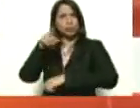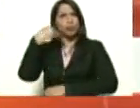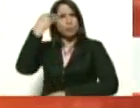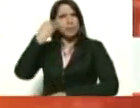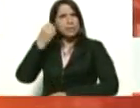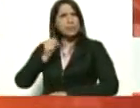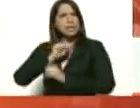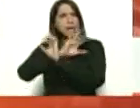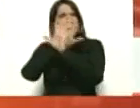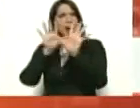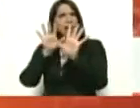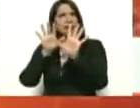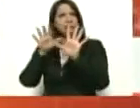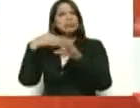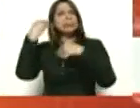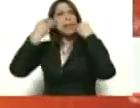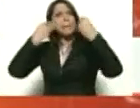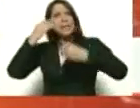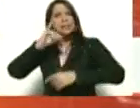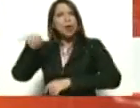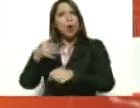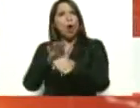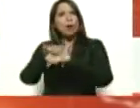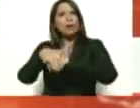claro? ¿Qué opina Jorge Rodríguez Gómez?